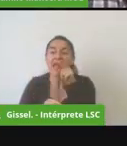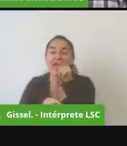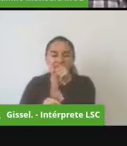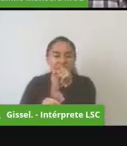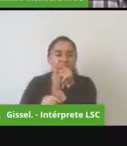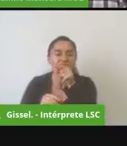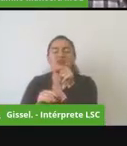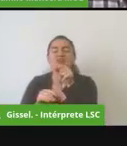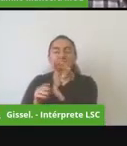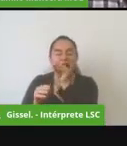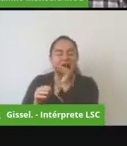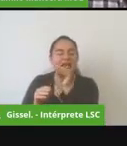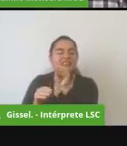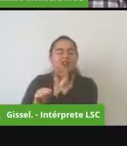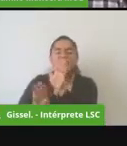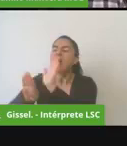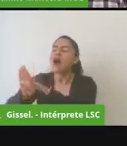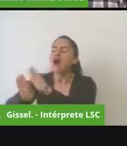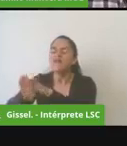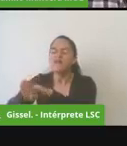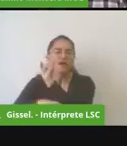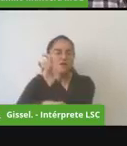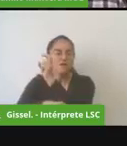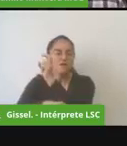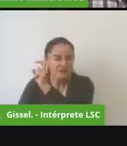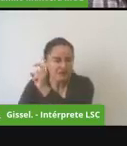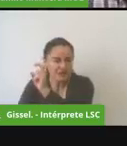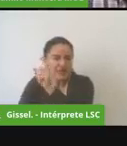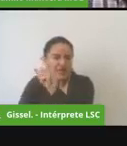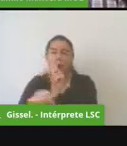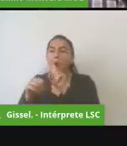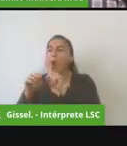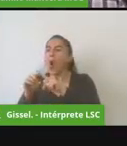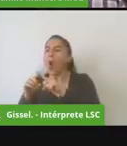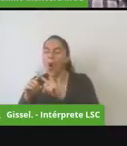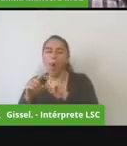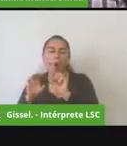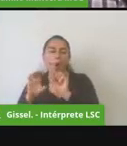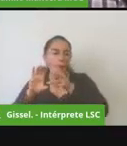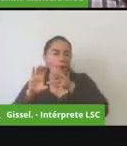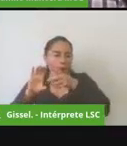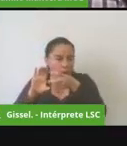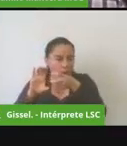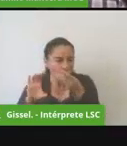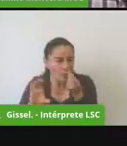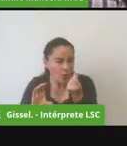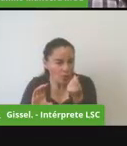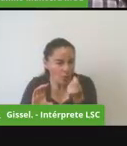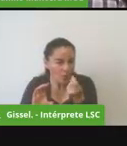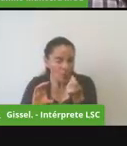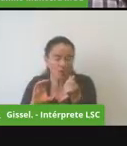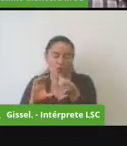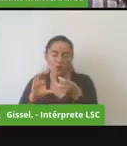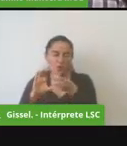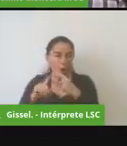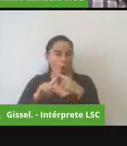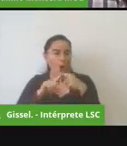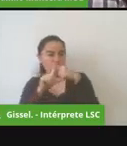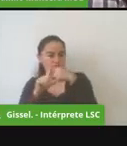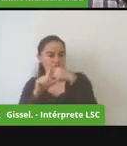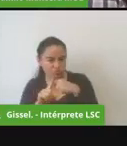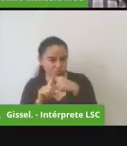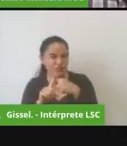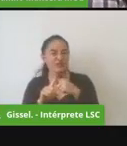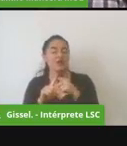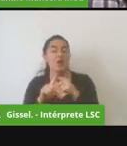si estamos hablando de faltas disciplinarias a la procuraduría si estamos hablando que esta situación se está afectando el